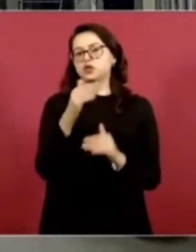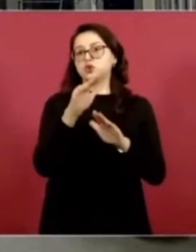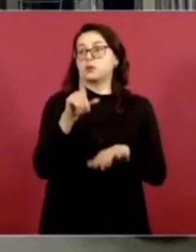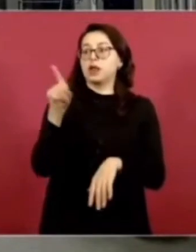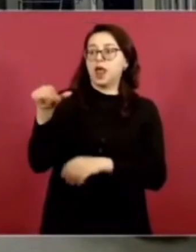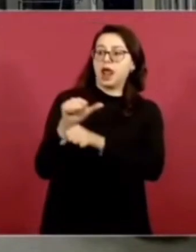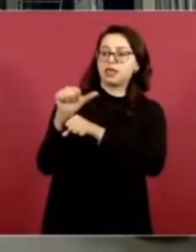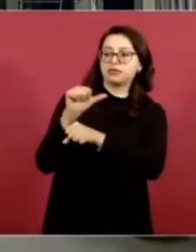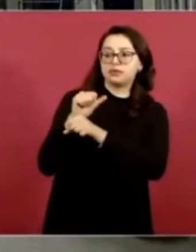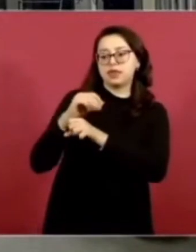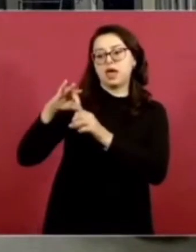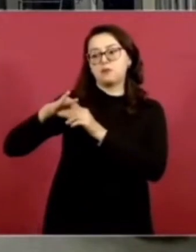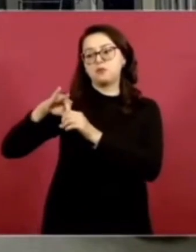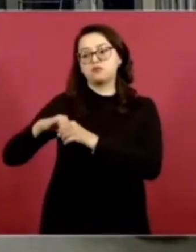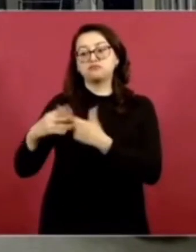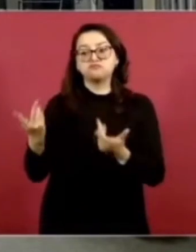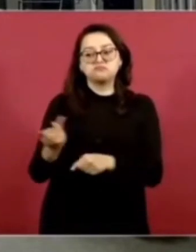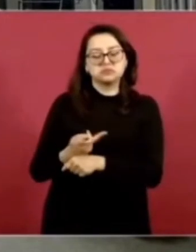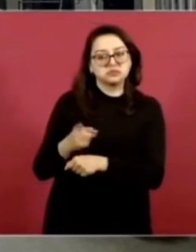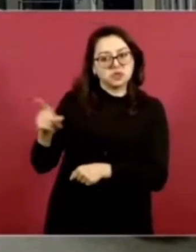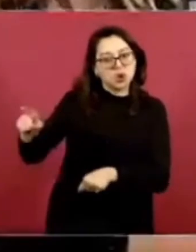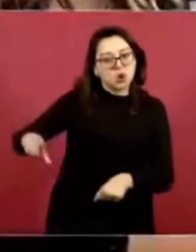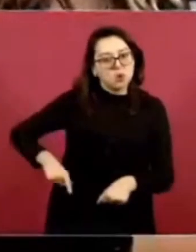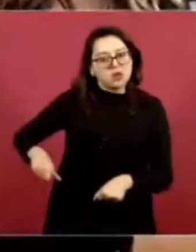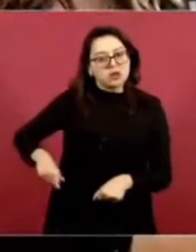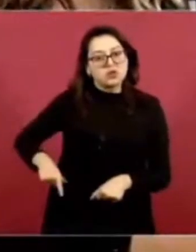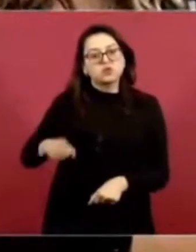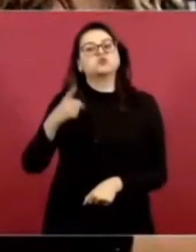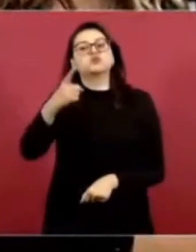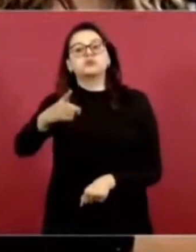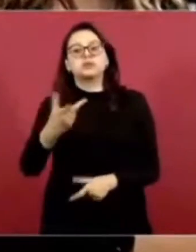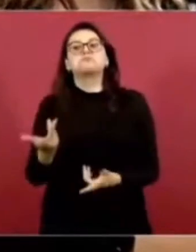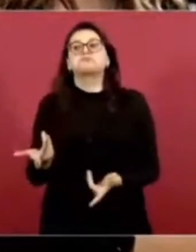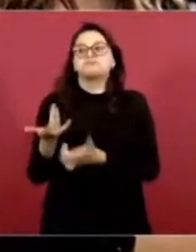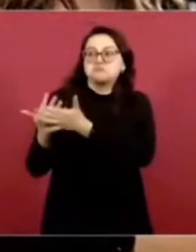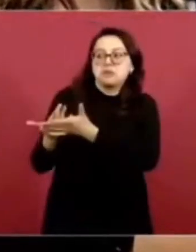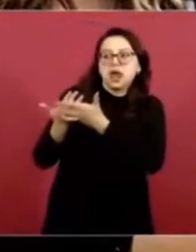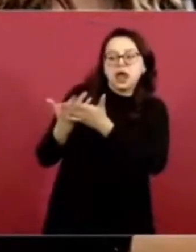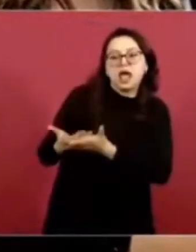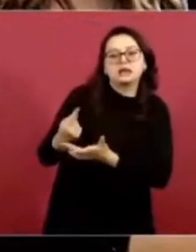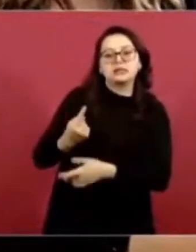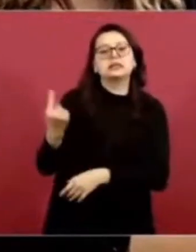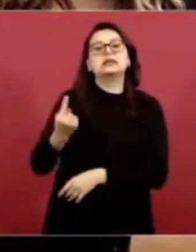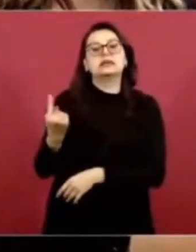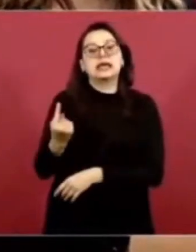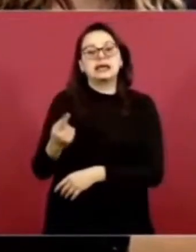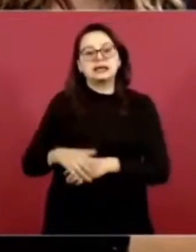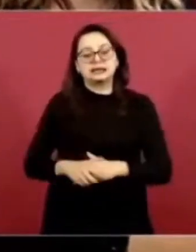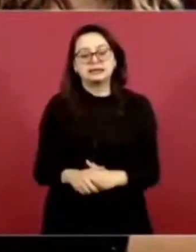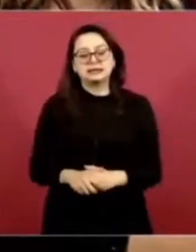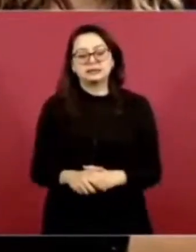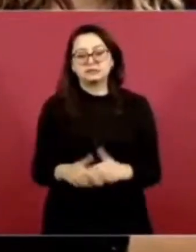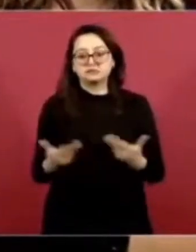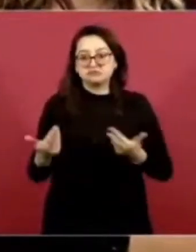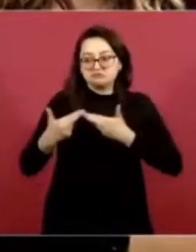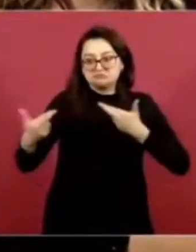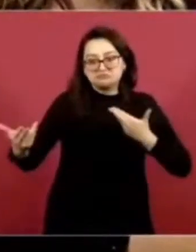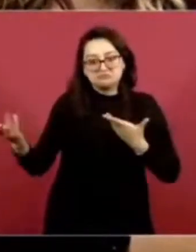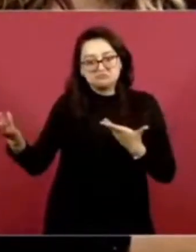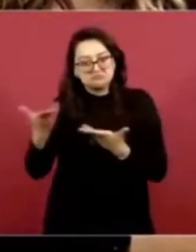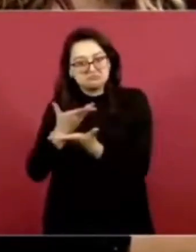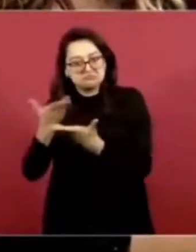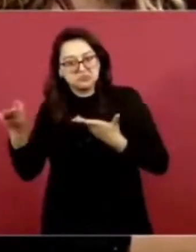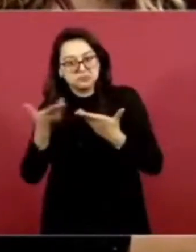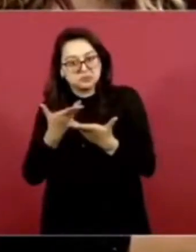espera de ese gobierno, qué se puede esperar también de esa relación diplomática, sobre todo